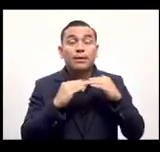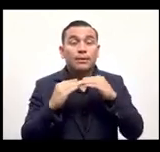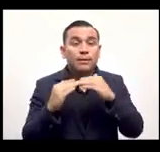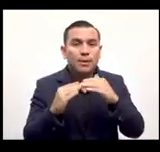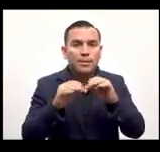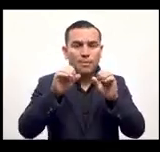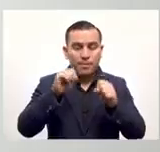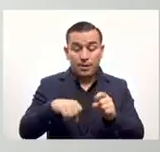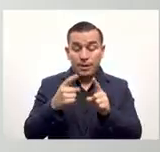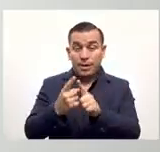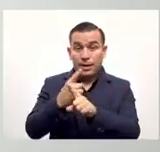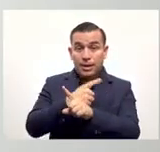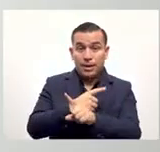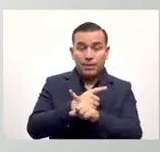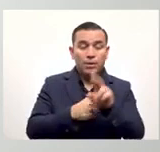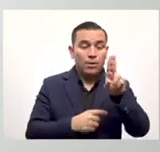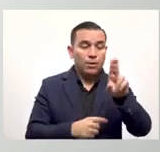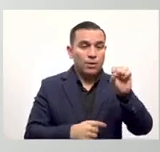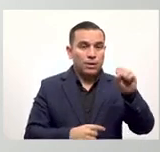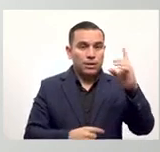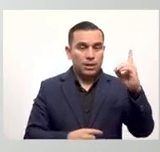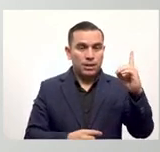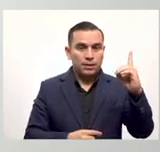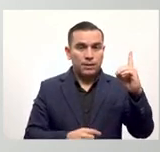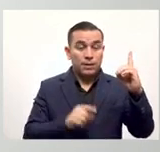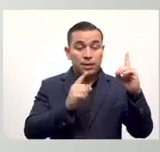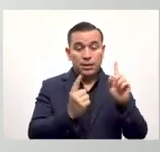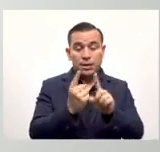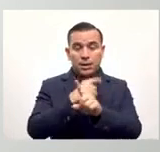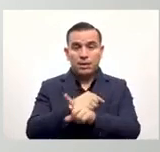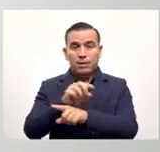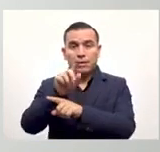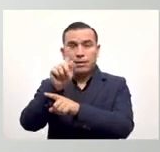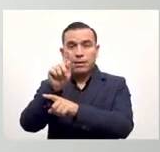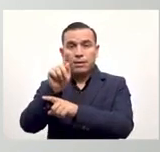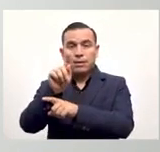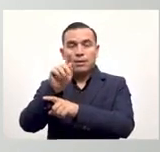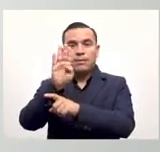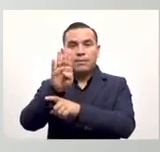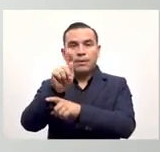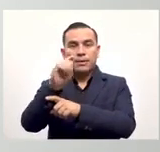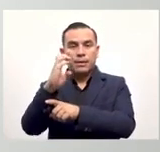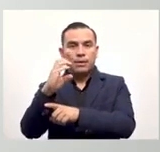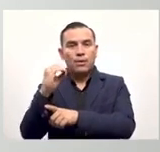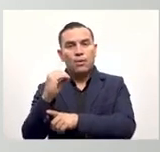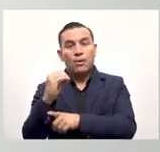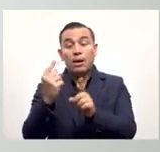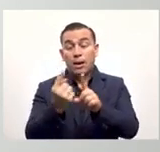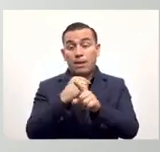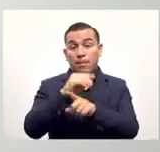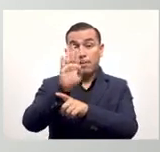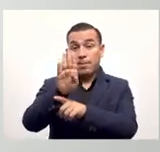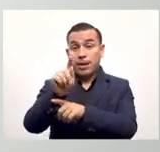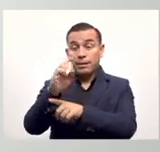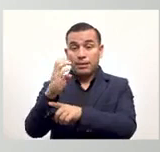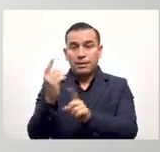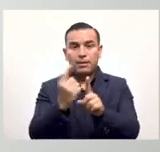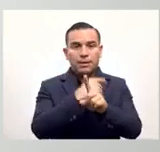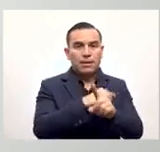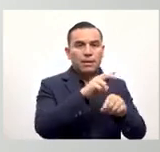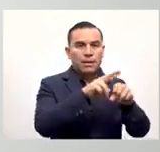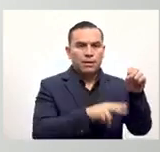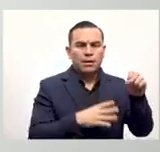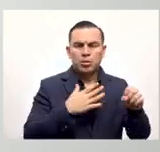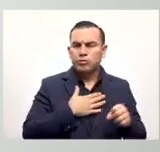también se pueden convertir dólares a bitcoin o bitcoin a dólares de la cuenta si alguien tiene dólares y tiene